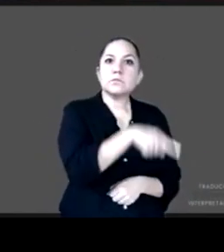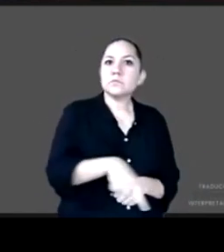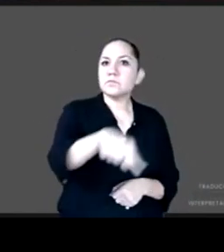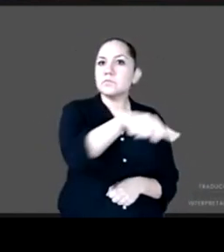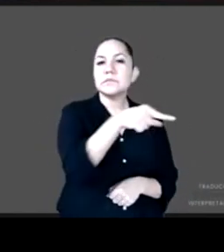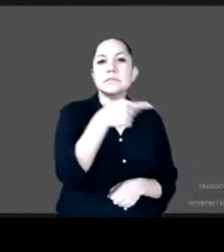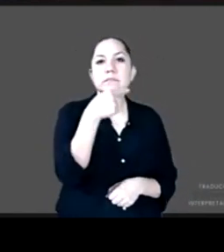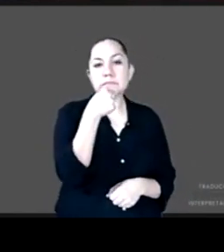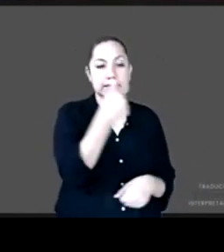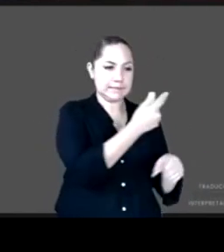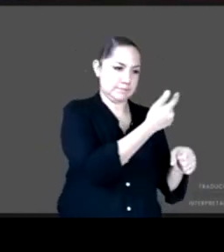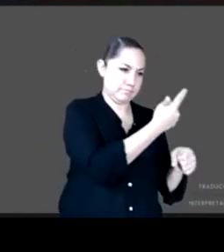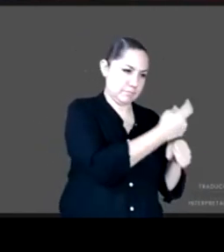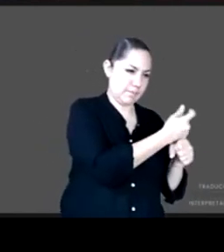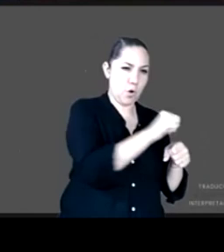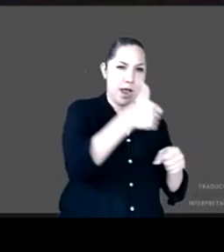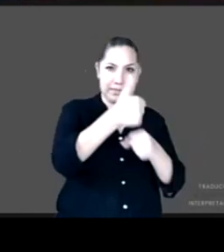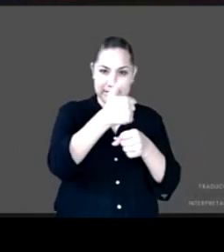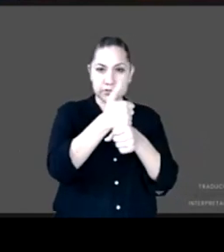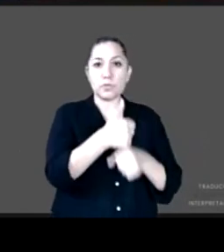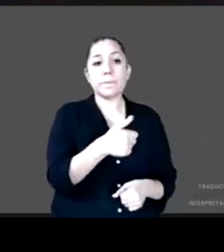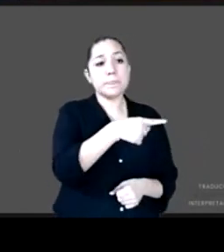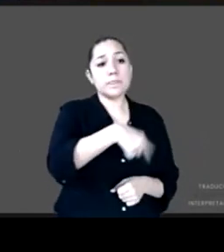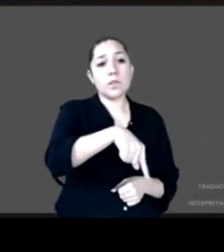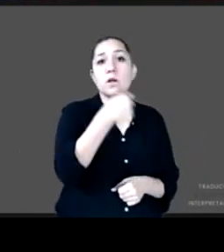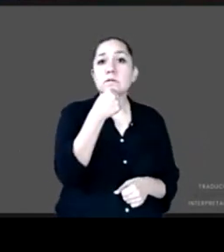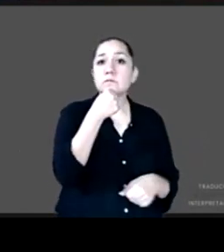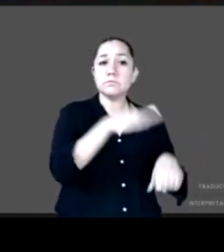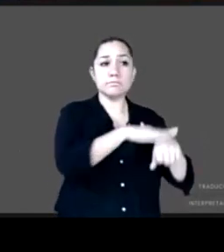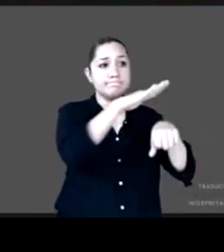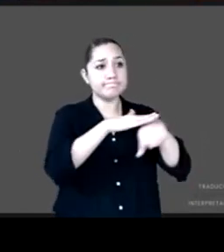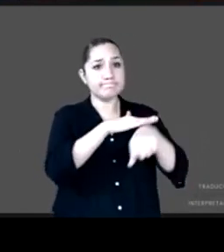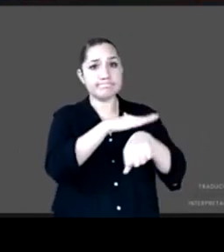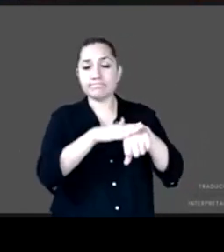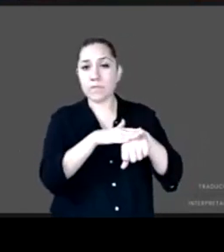de primaria tienen buen aprovechamiento en matemáticas entonces si es un tema